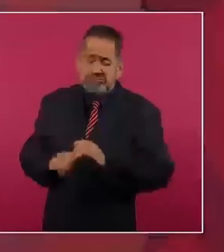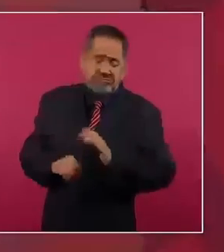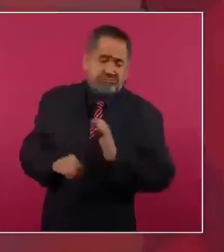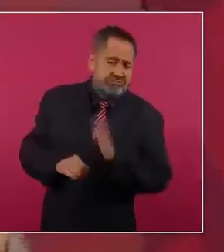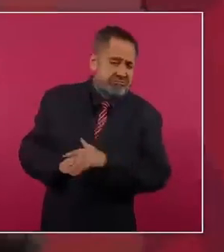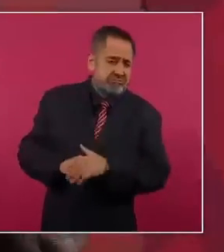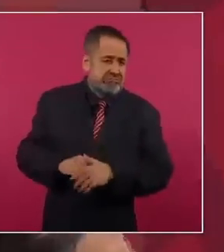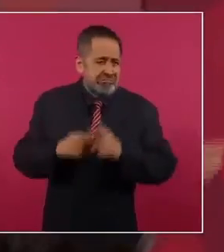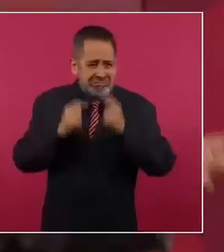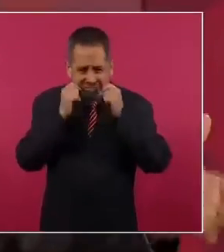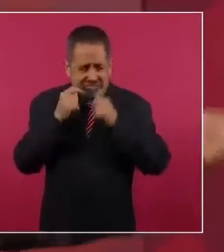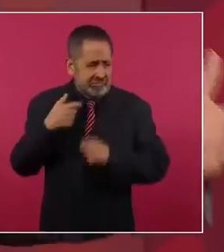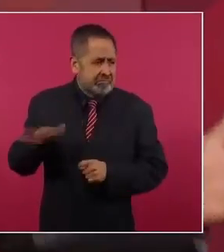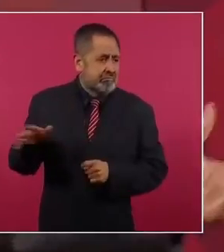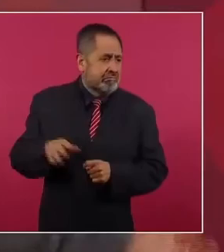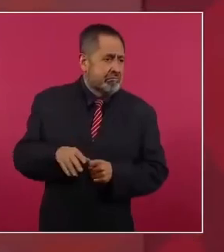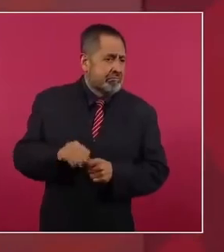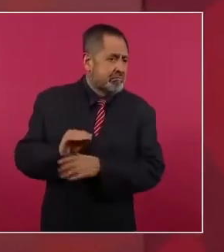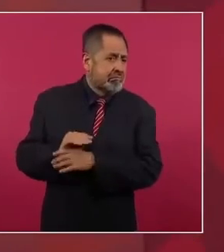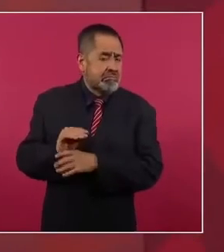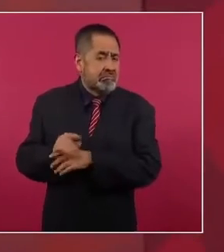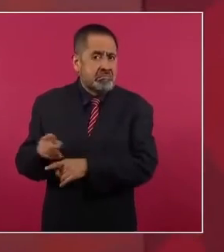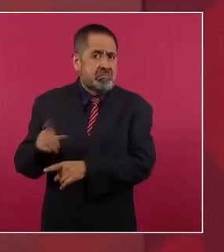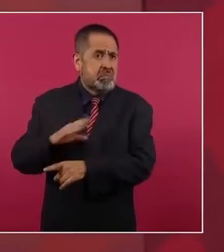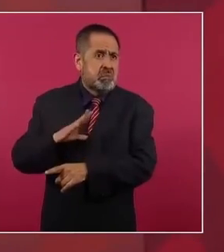No existe el pueblo para ellos.